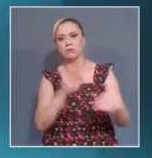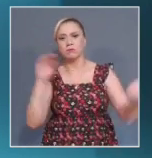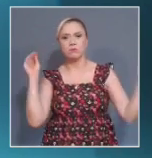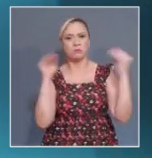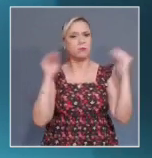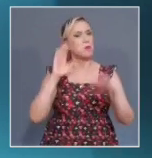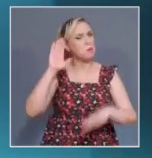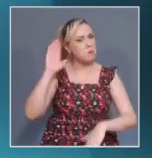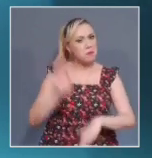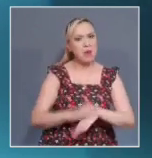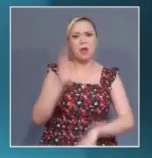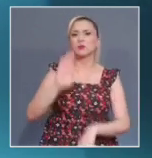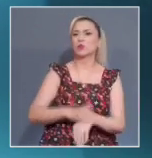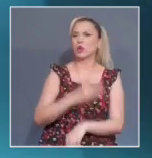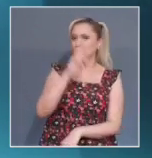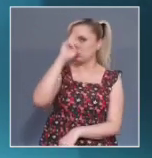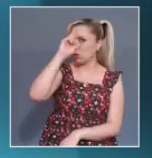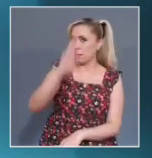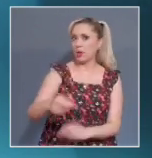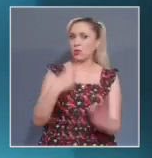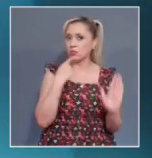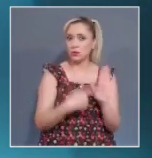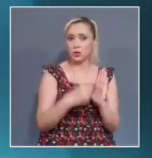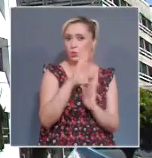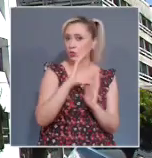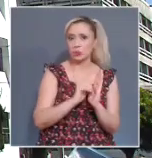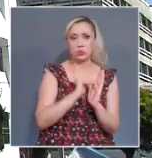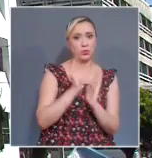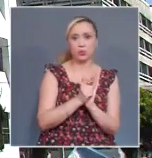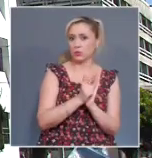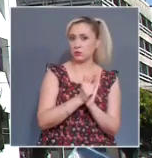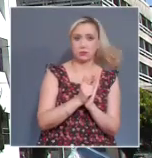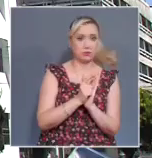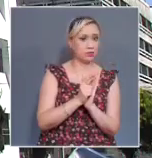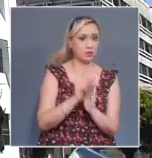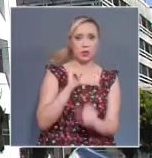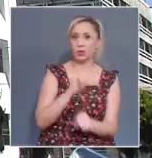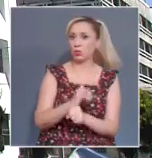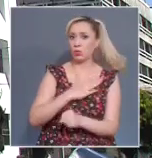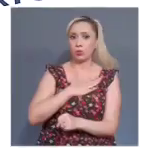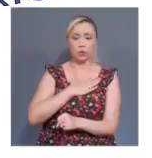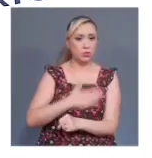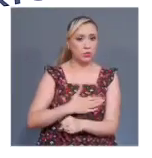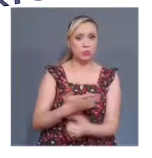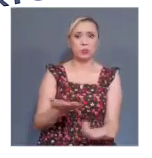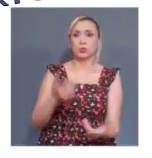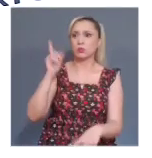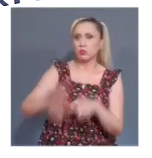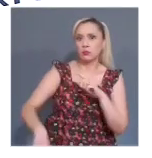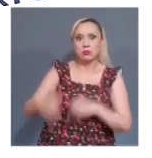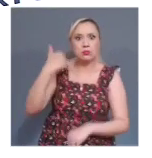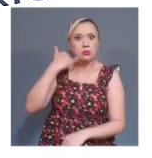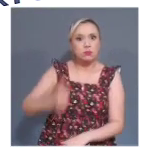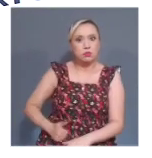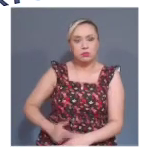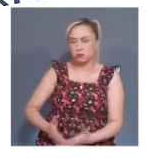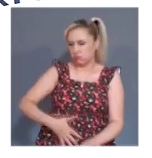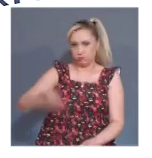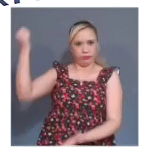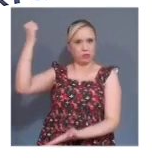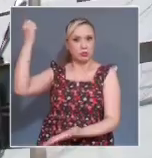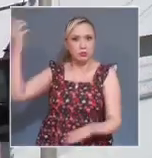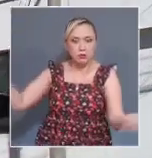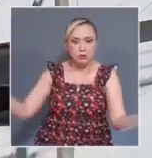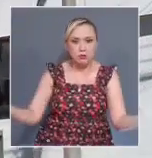constitucionalmente, sobre todo por la detención arbitraria, la incomunicación en oficinas de la Fiscalía General de Justicia de la Ciudad de